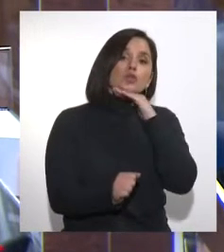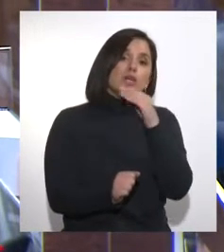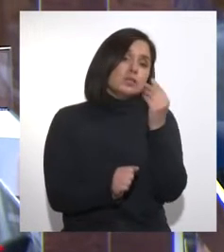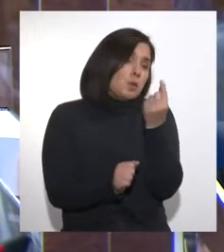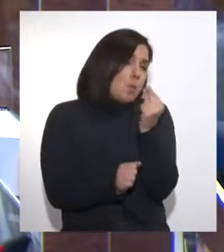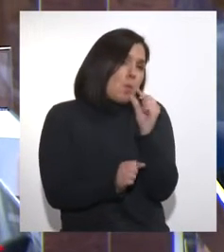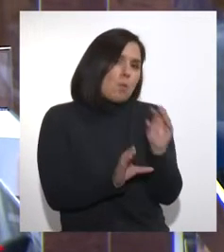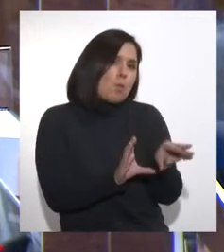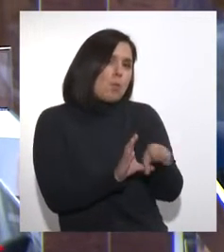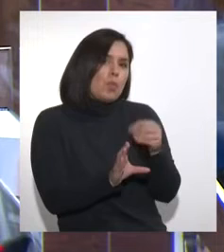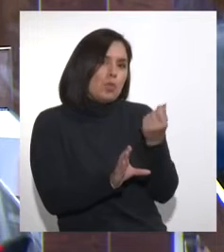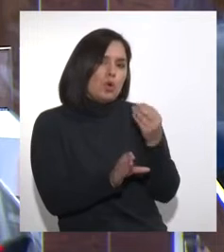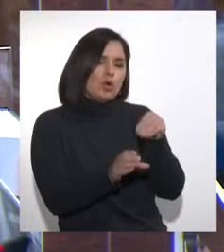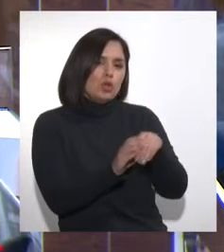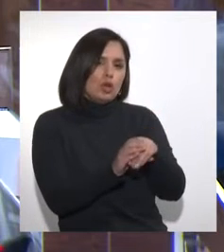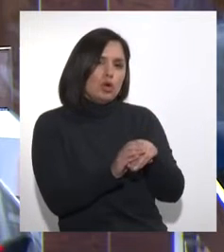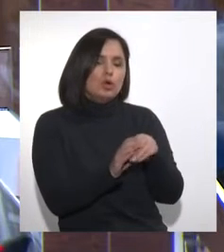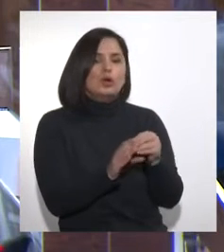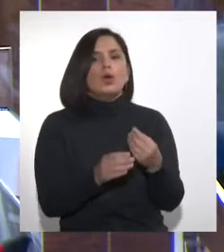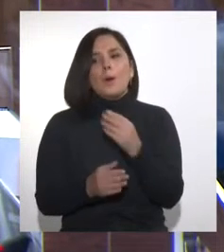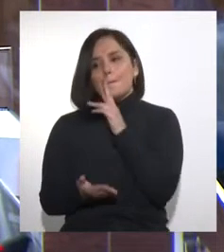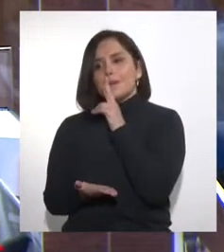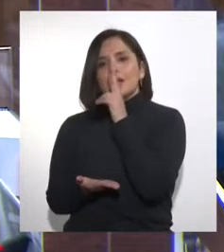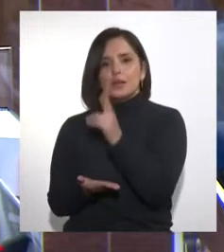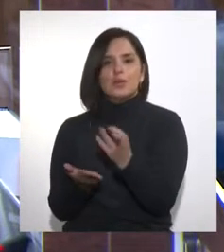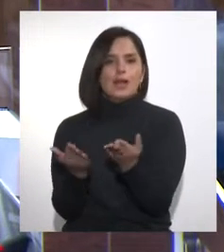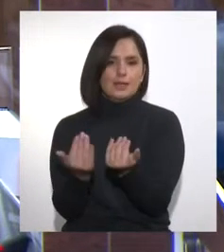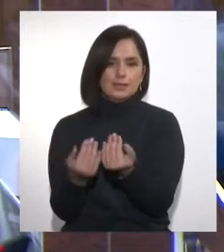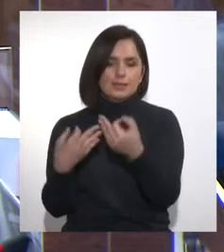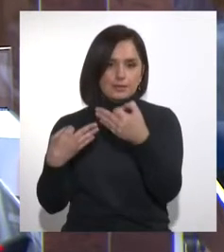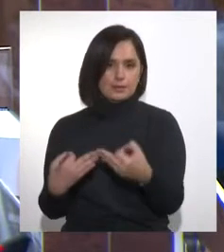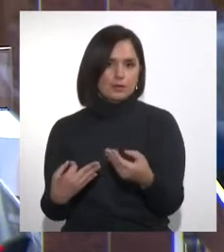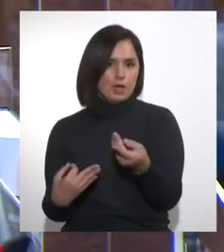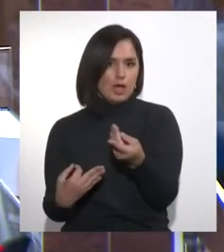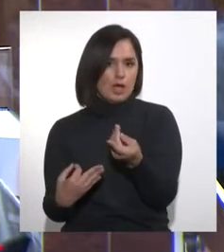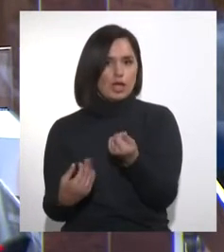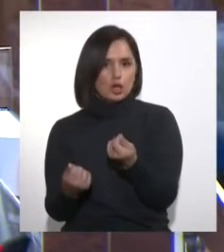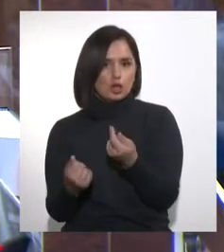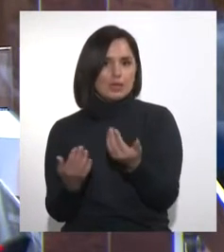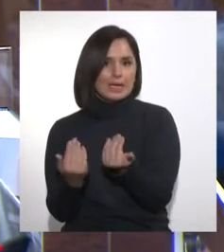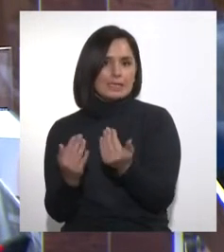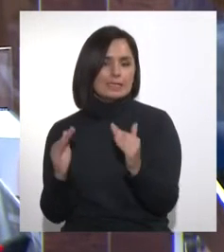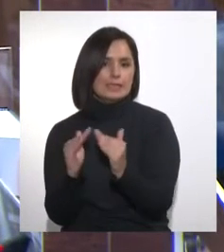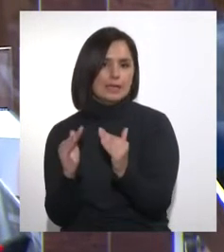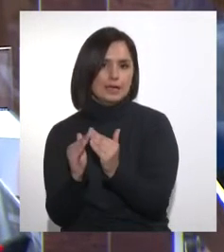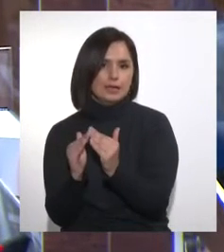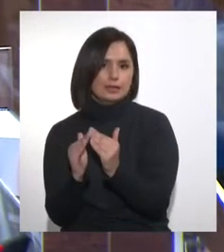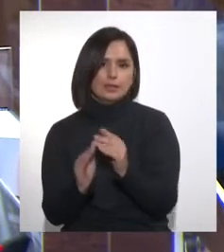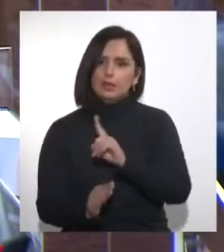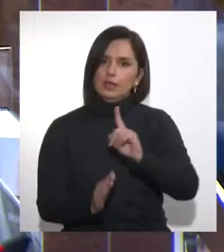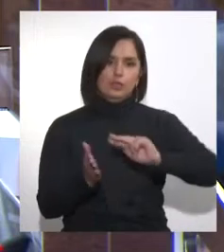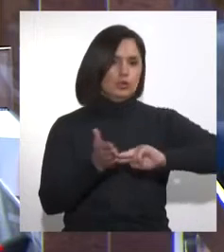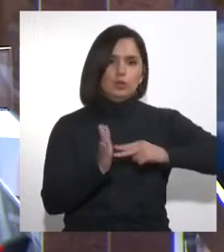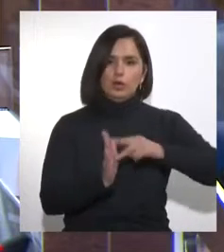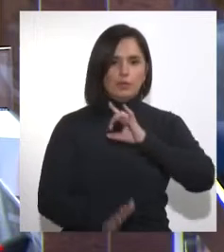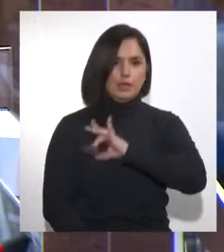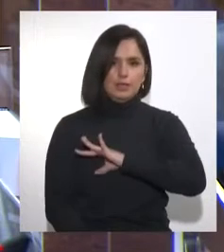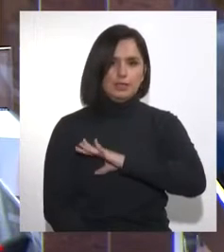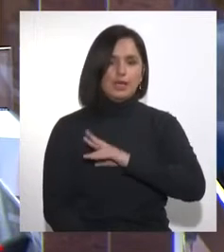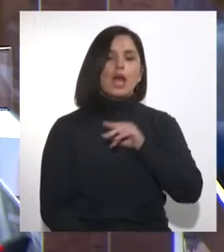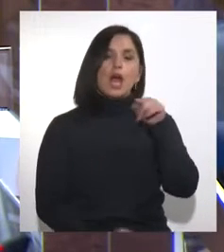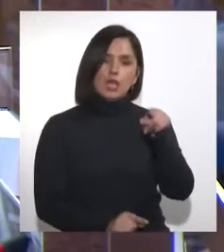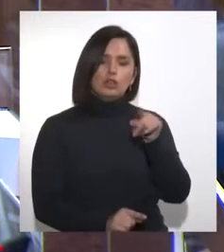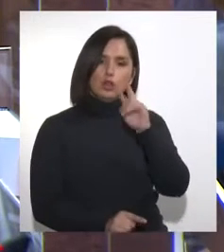previsionales para dar respuesta a las necesidades de seguridad económica de los hogares. Esto no es un problema de Chile, esto lo reconoce la OIT